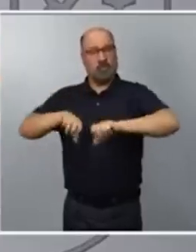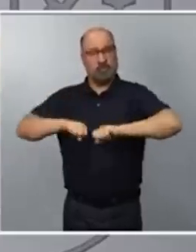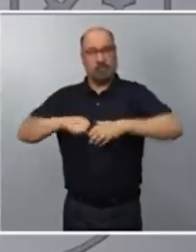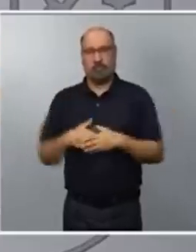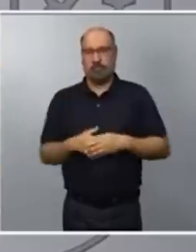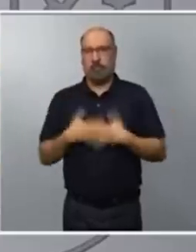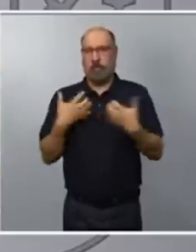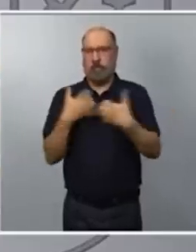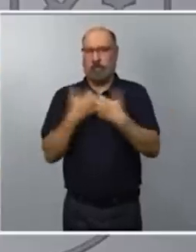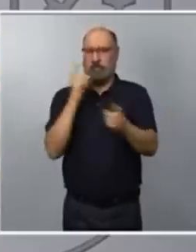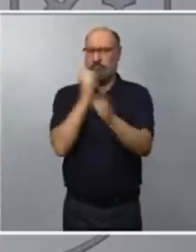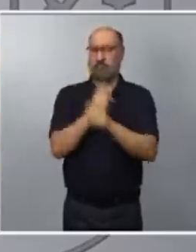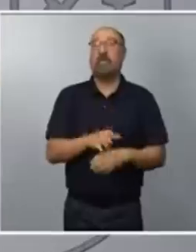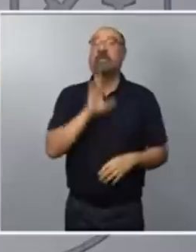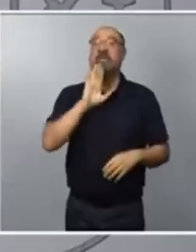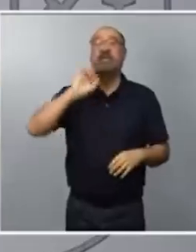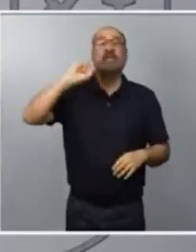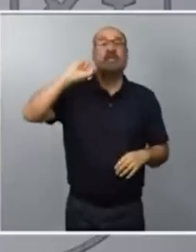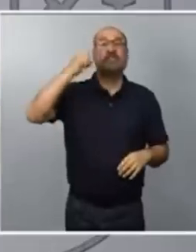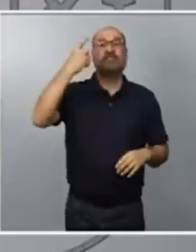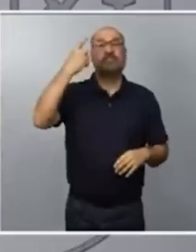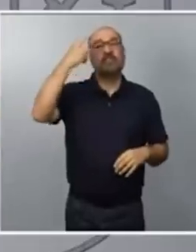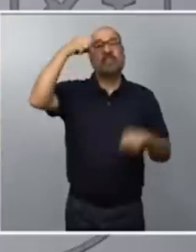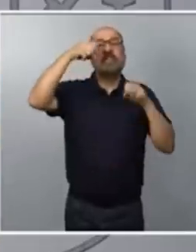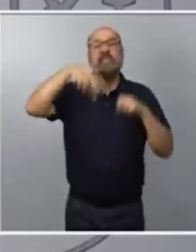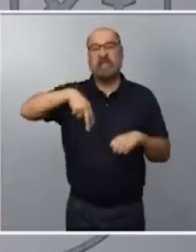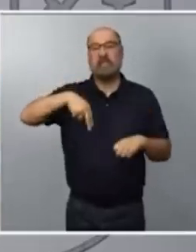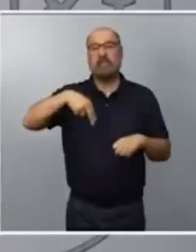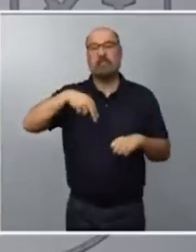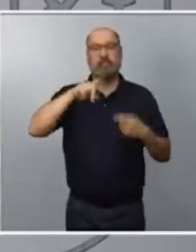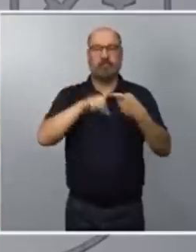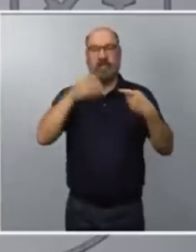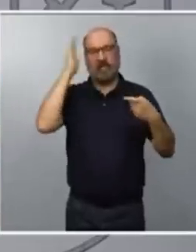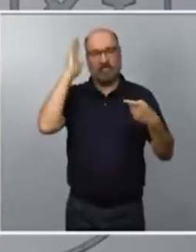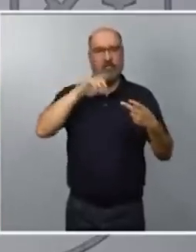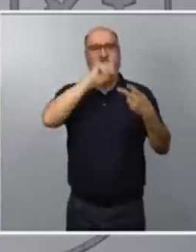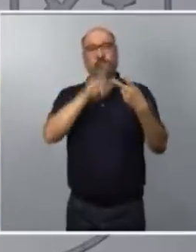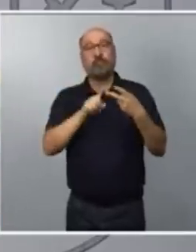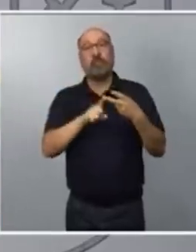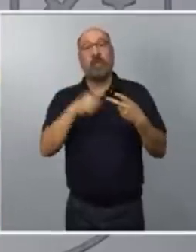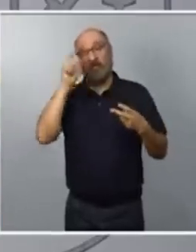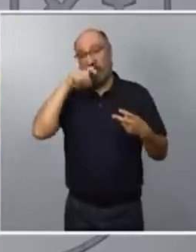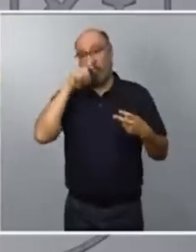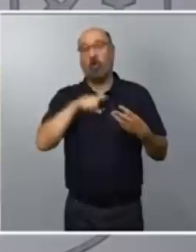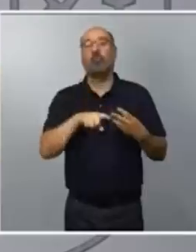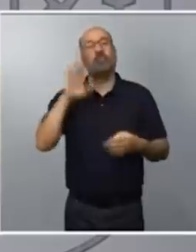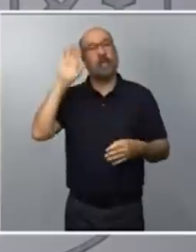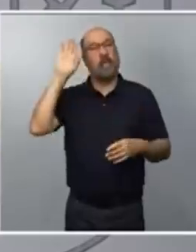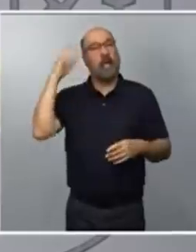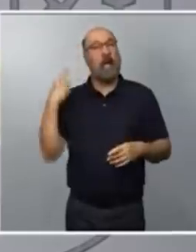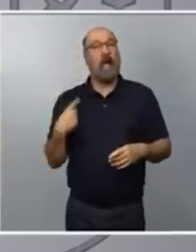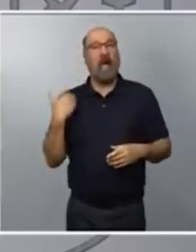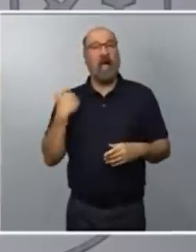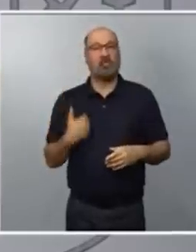empezó con Casado, sigue con Feijóo y Ayuso siempre en medio. Y esto yo creo que sí conviene reflexionarlo.